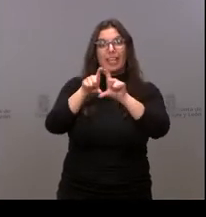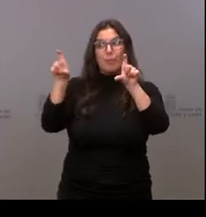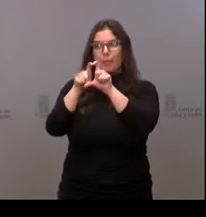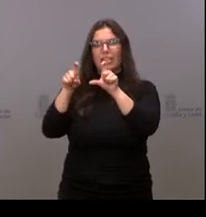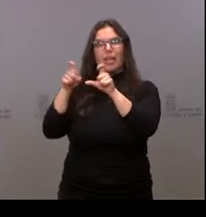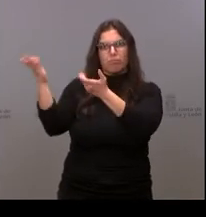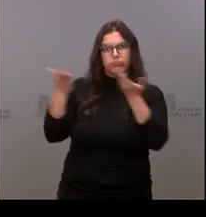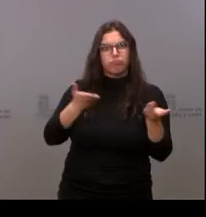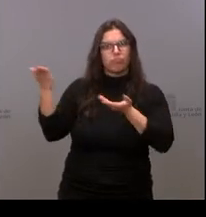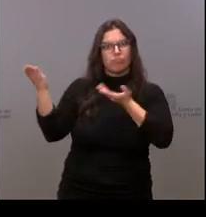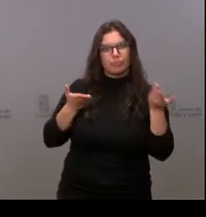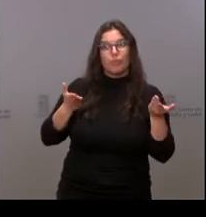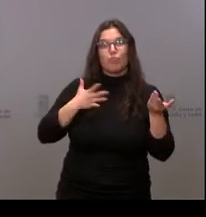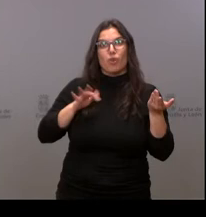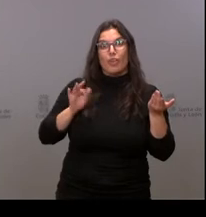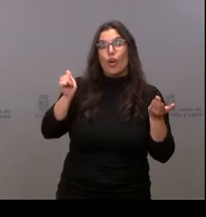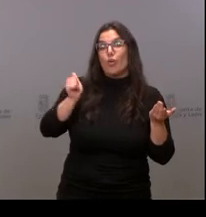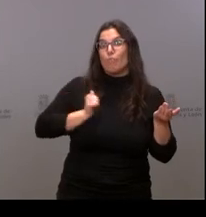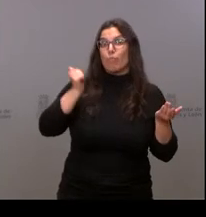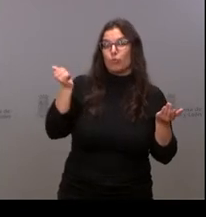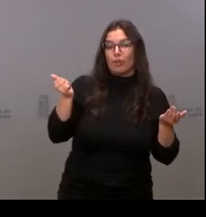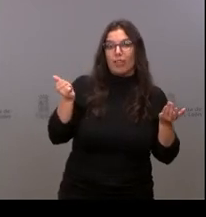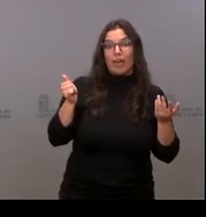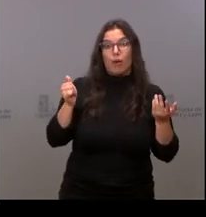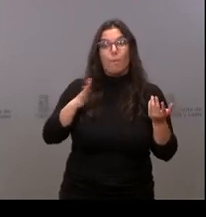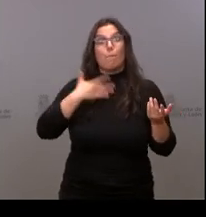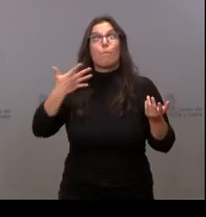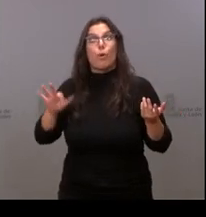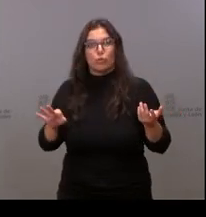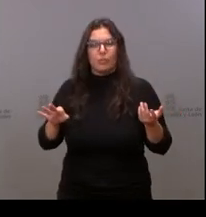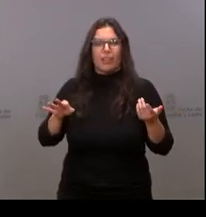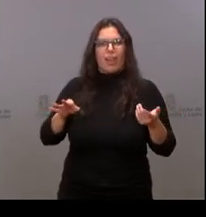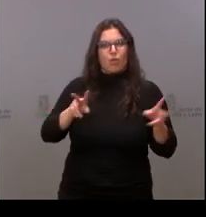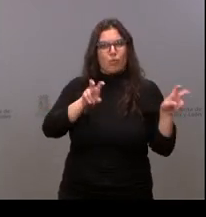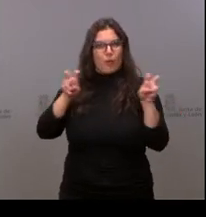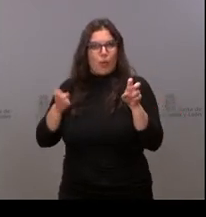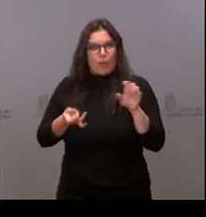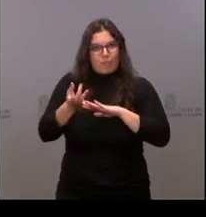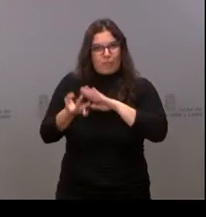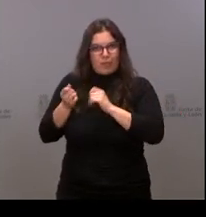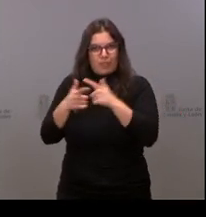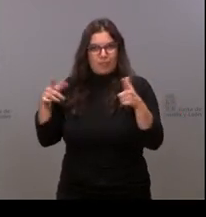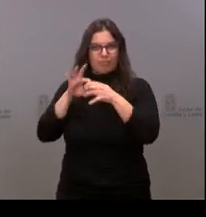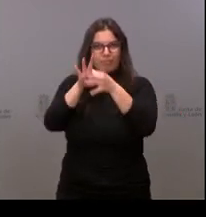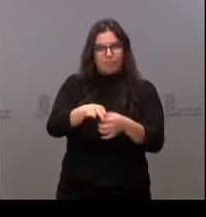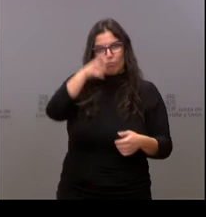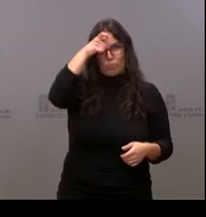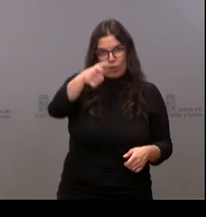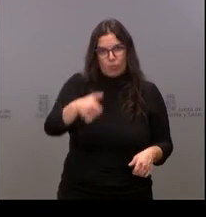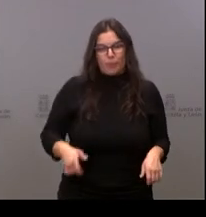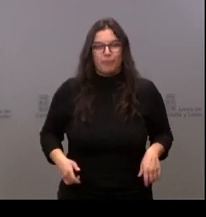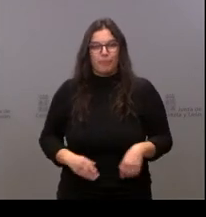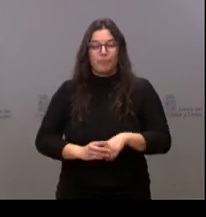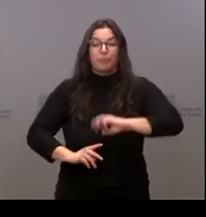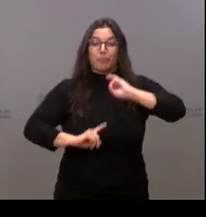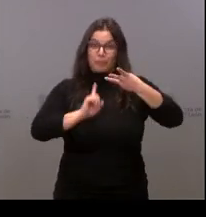nuevas posibilidades, a nuevas oportunidades de empleo vinculados al medio rural. El tercer